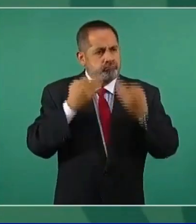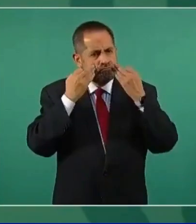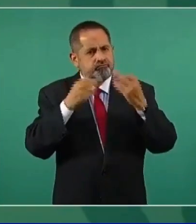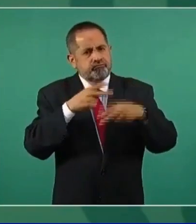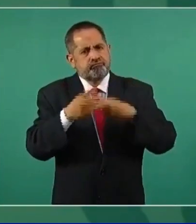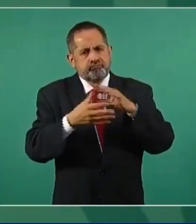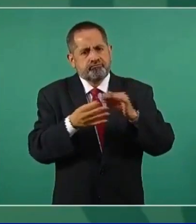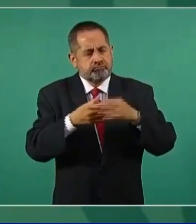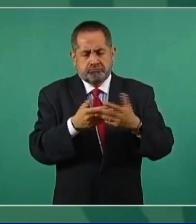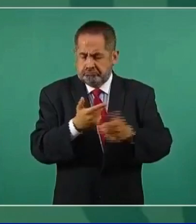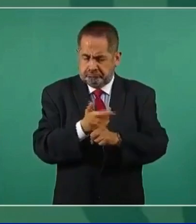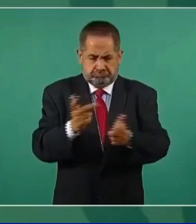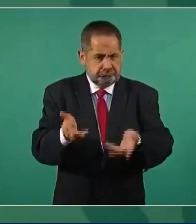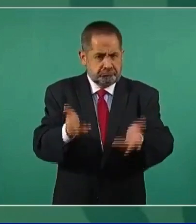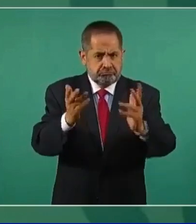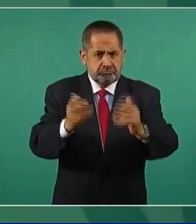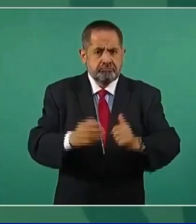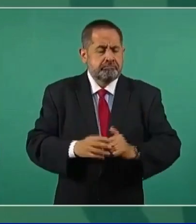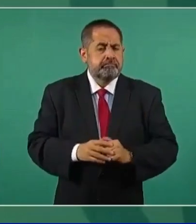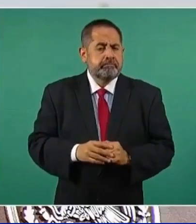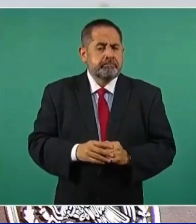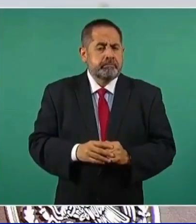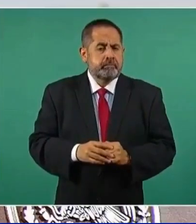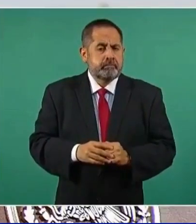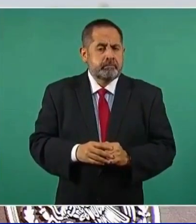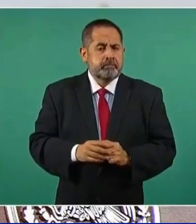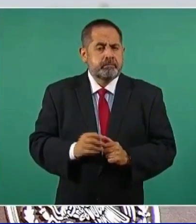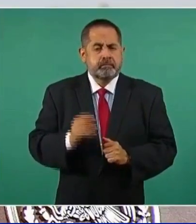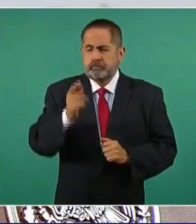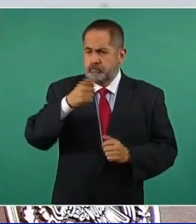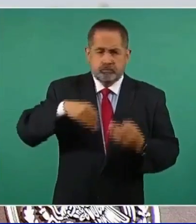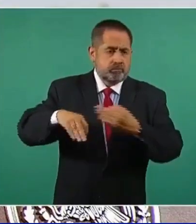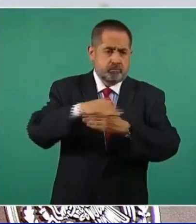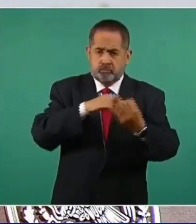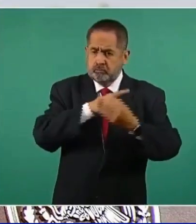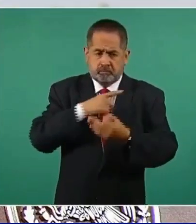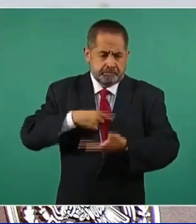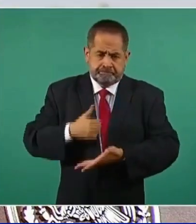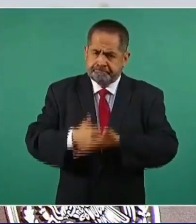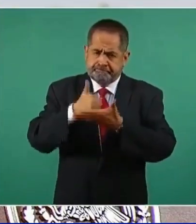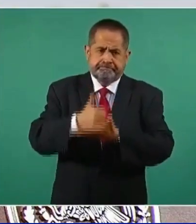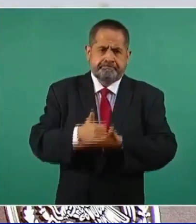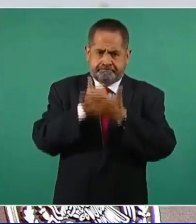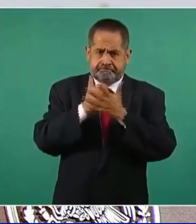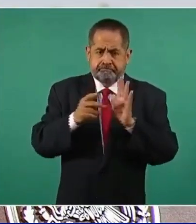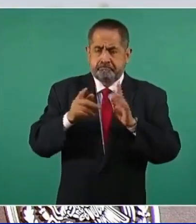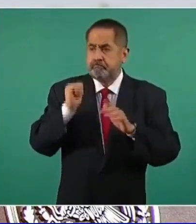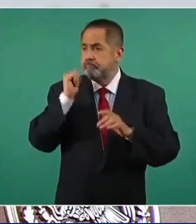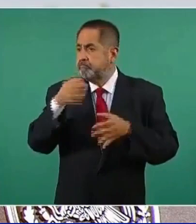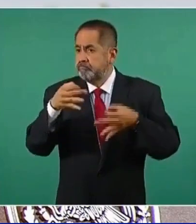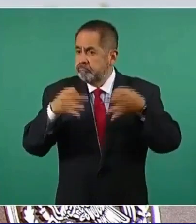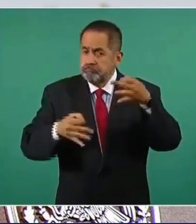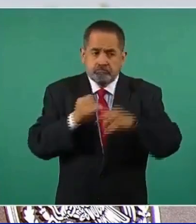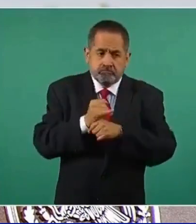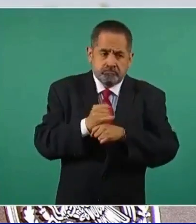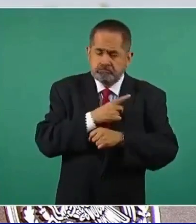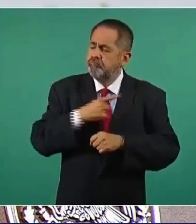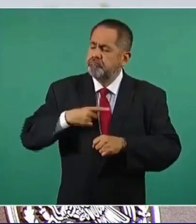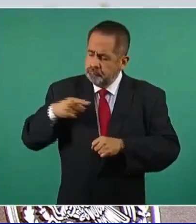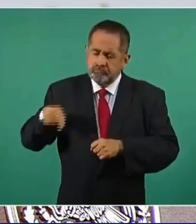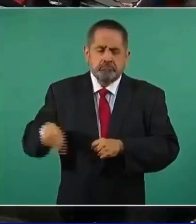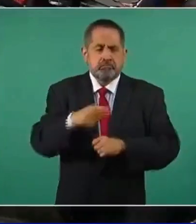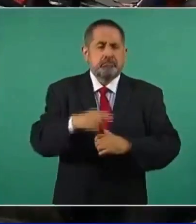todos tenemos que cooperar y ayudar cuando se trata de estos casos.